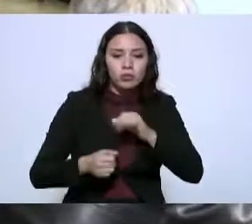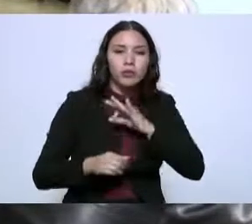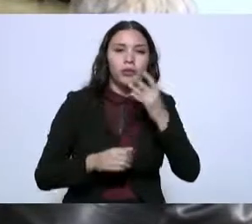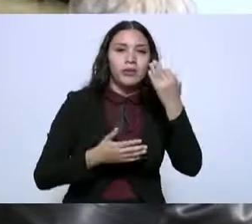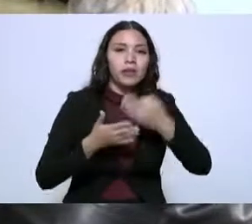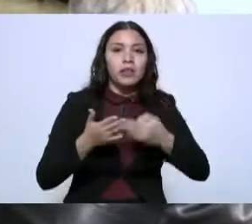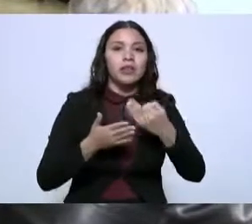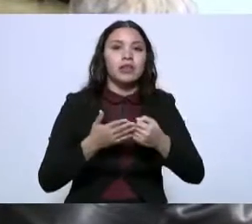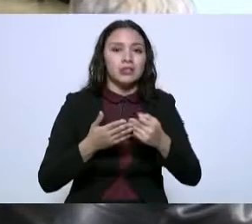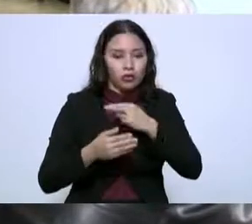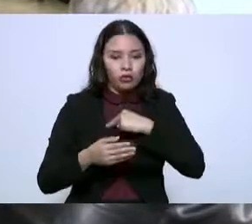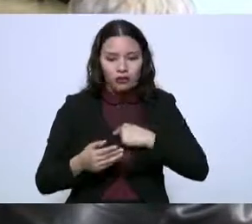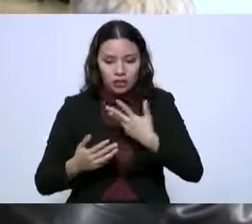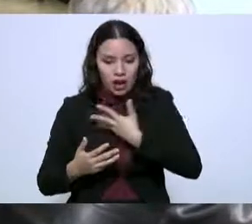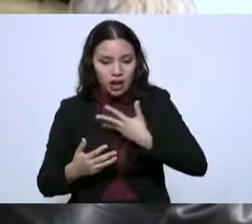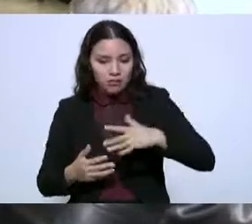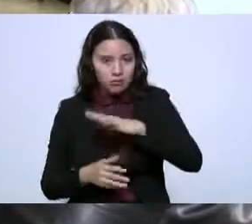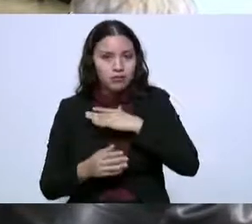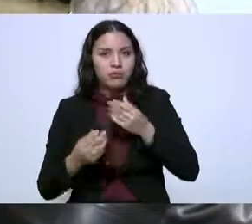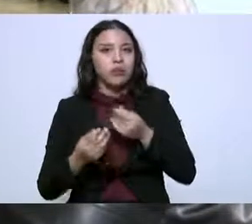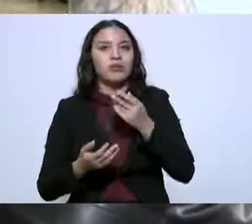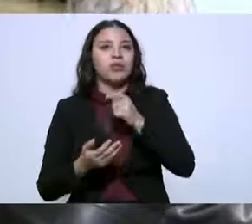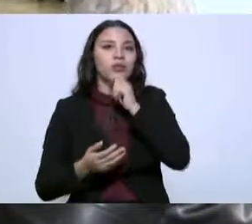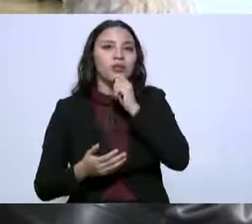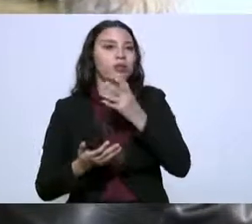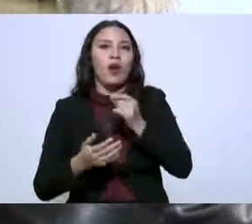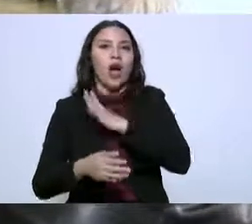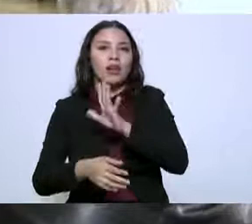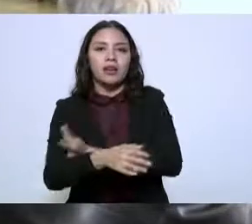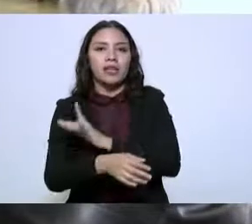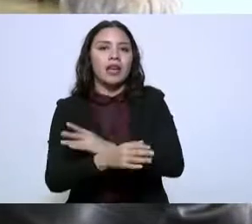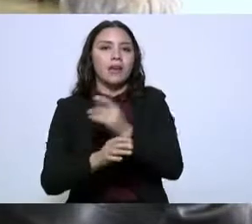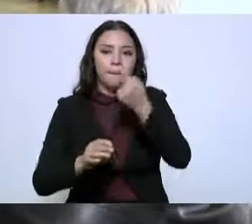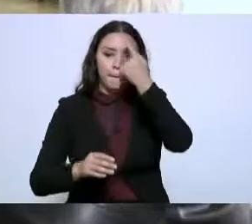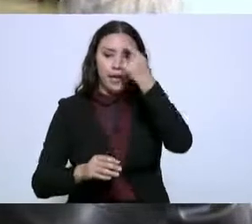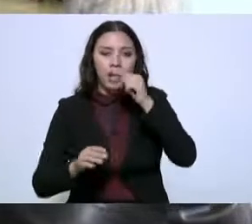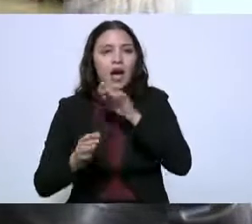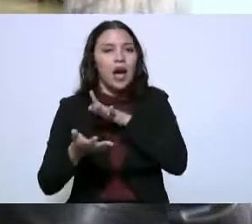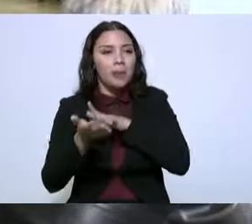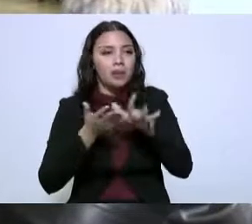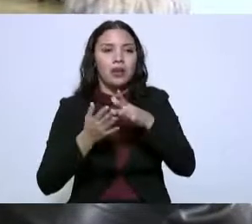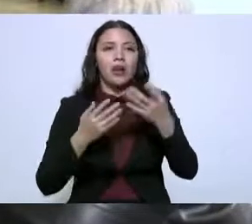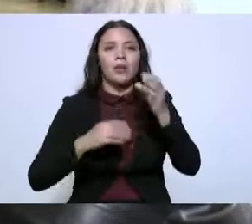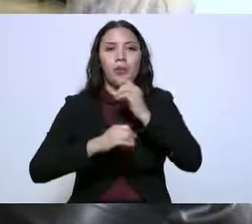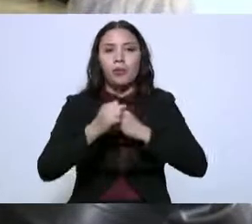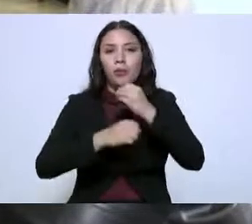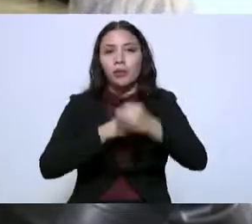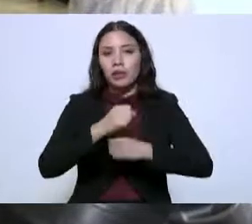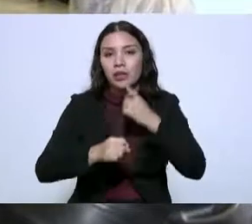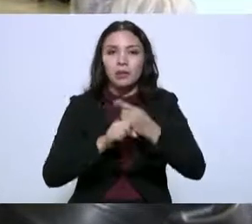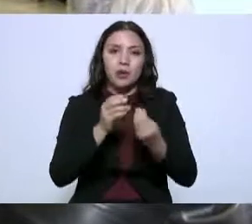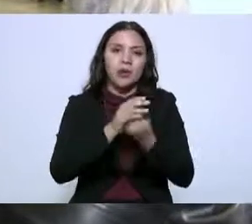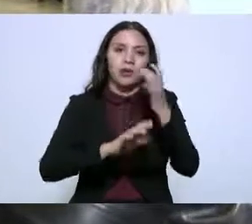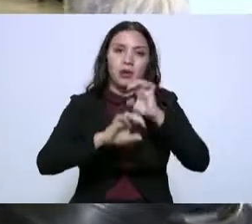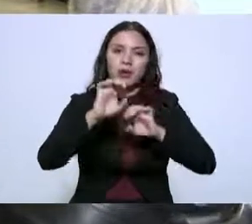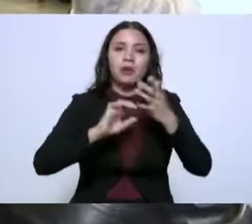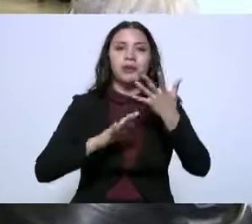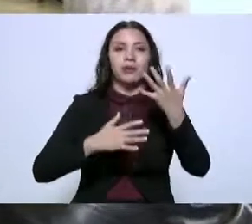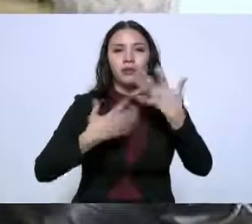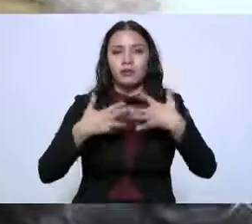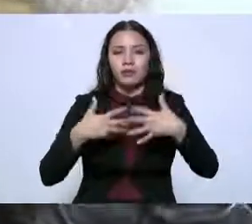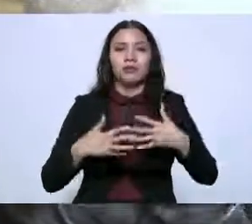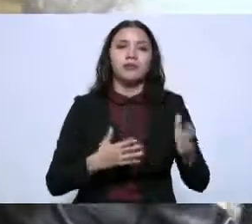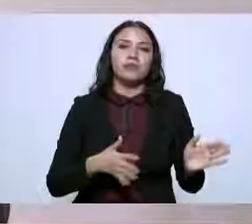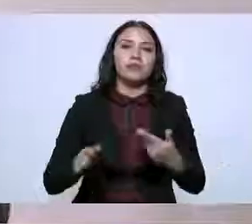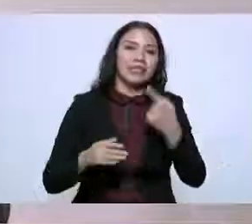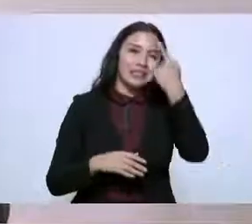pero que a pesar de que tenemos la generación, no tenemos la energía en la oportunidad de brindarla a la industria maquiladora. El término